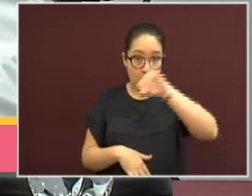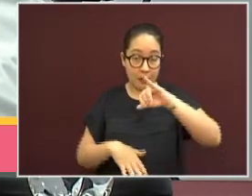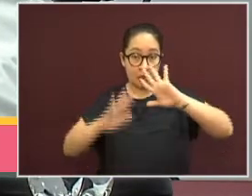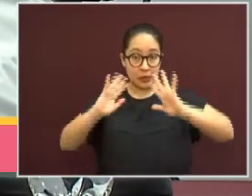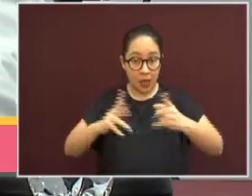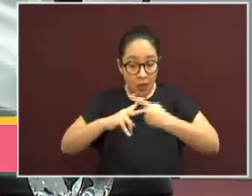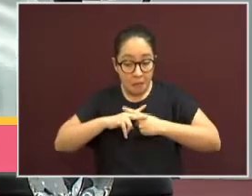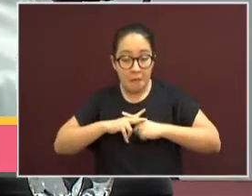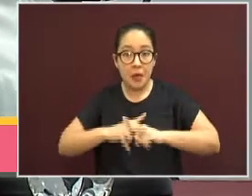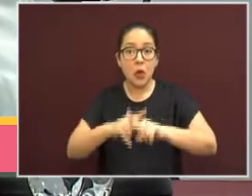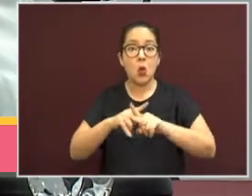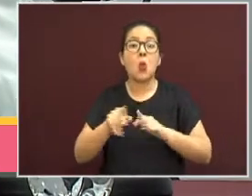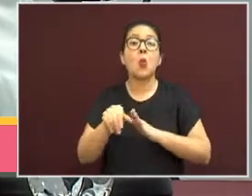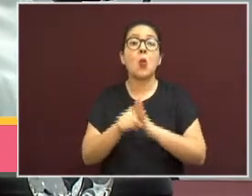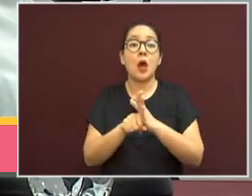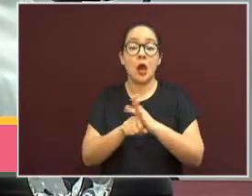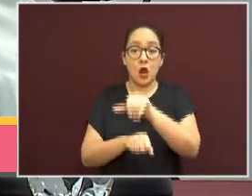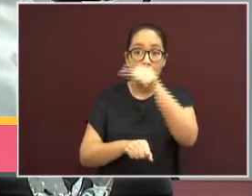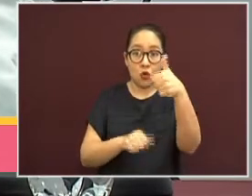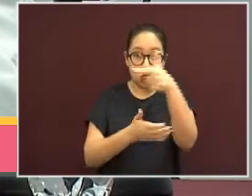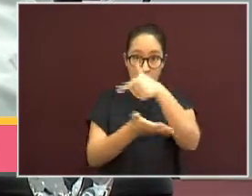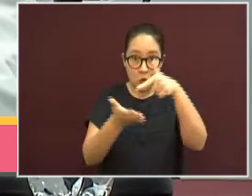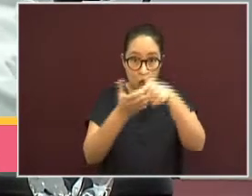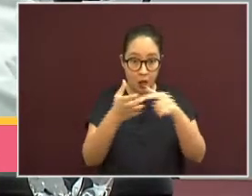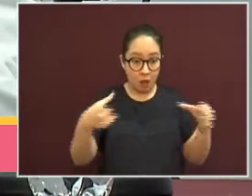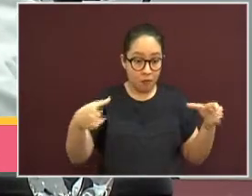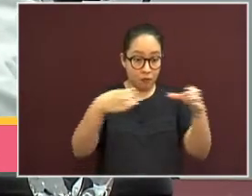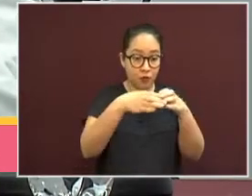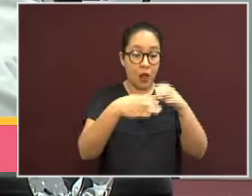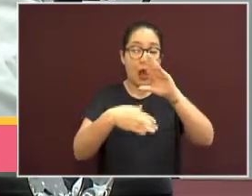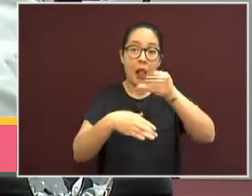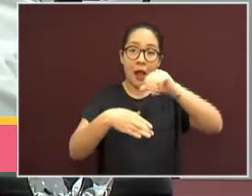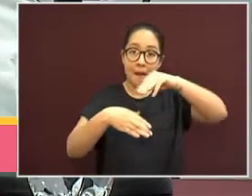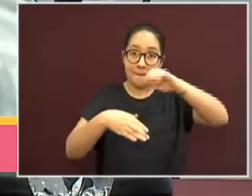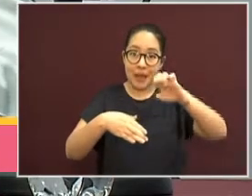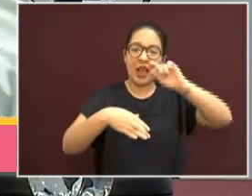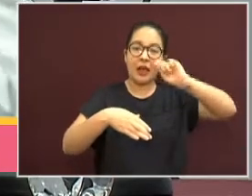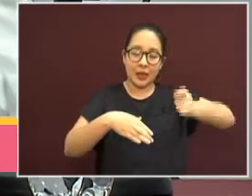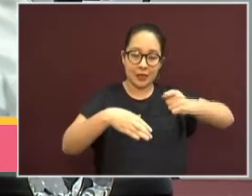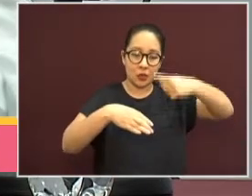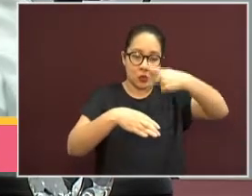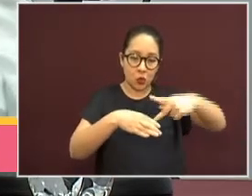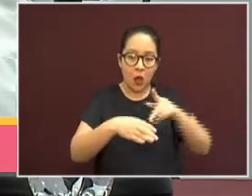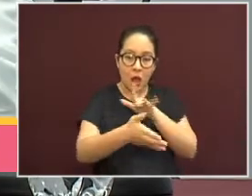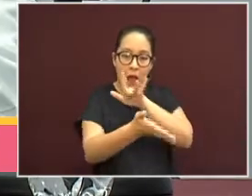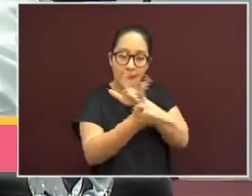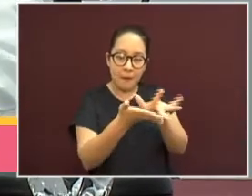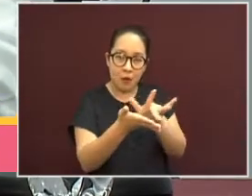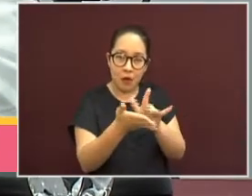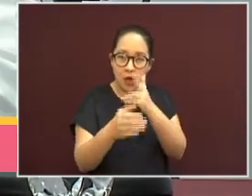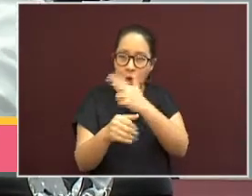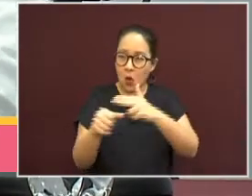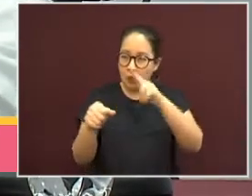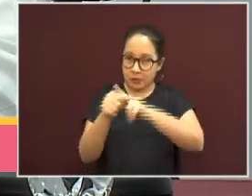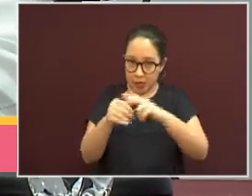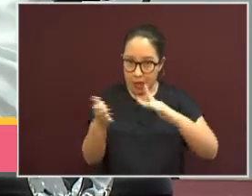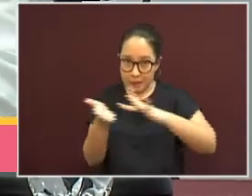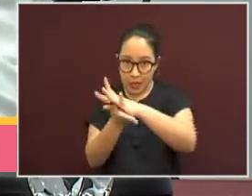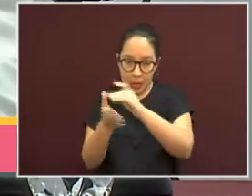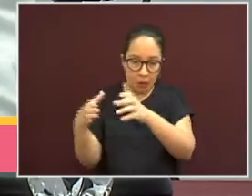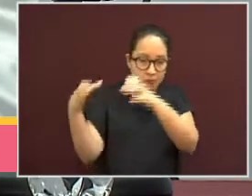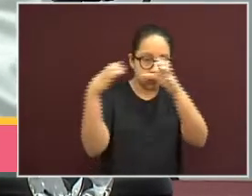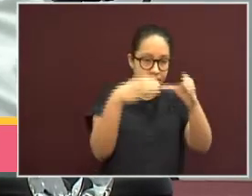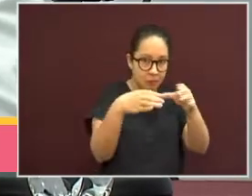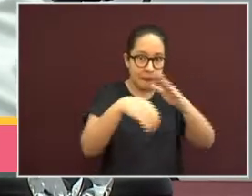un CAME Más, es decir, un centro de atención médica expandida, lo que ustedes conocen como